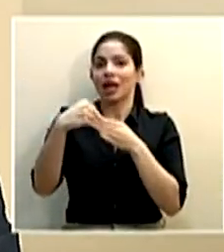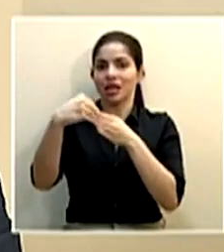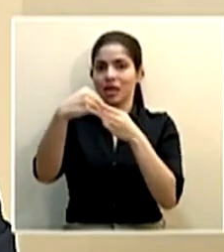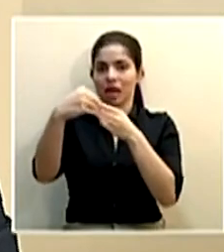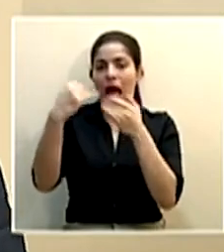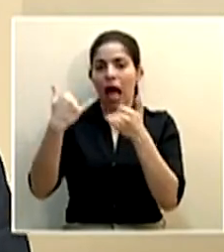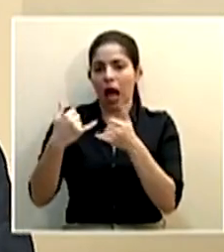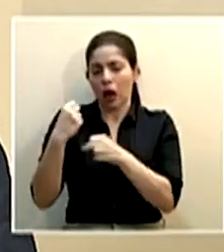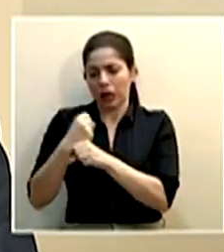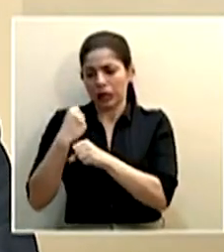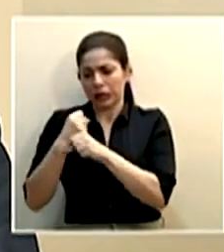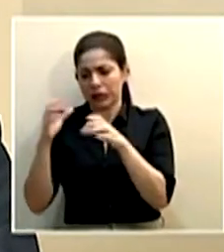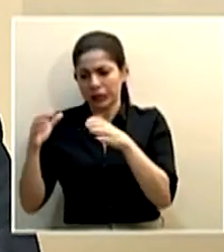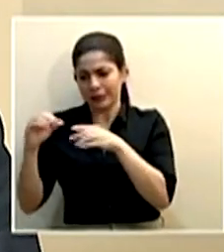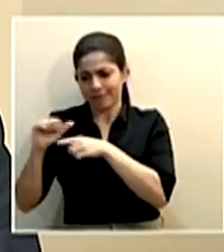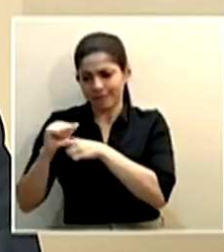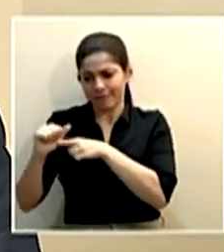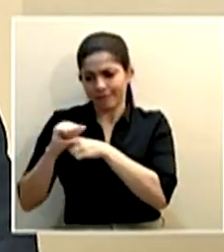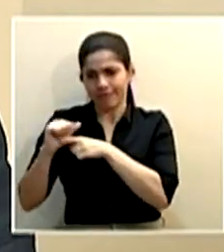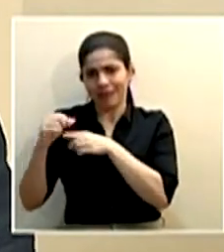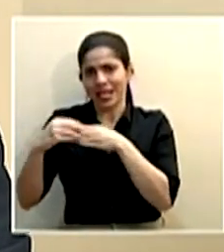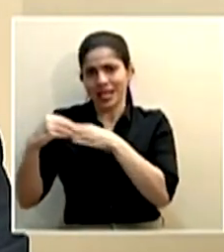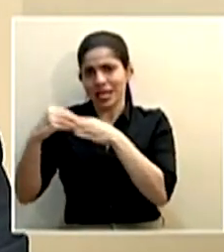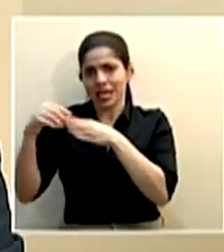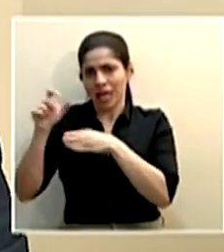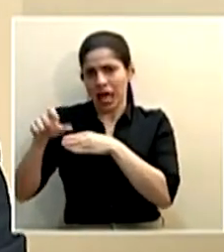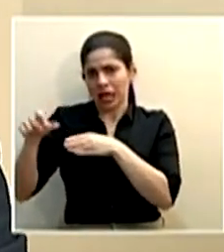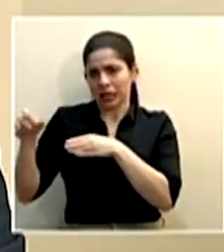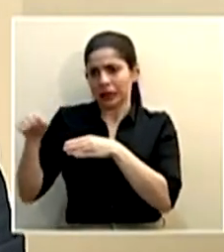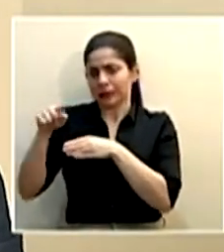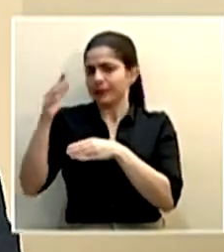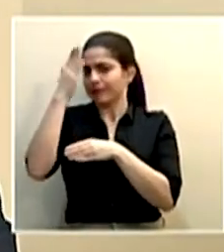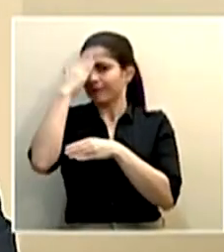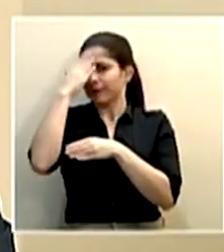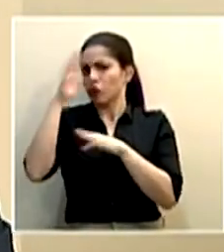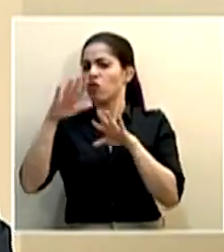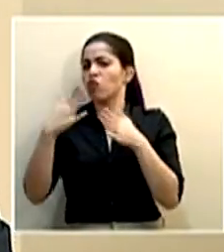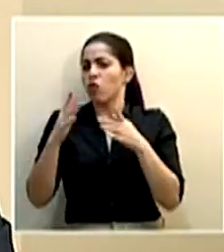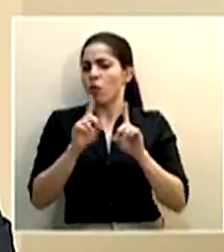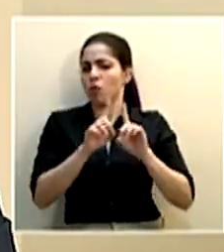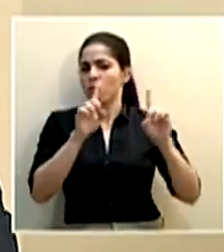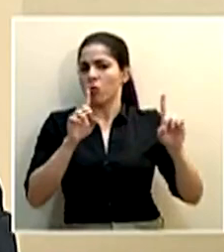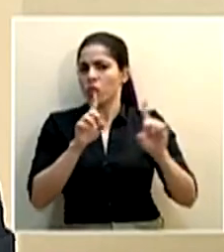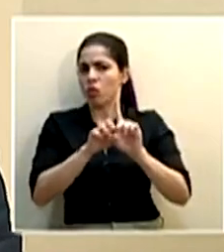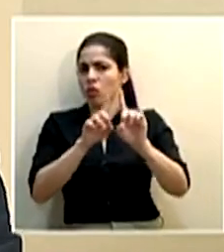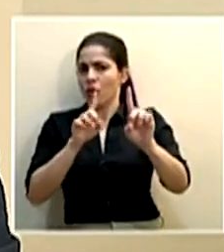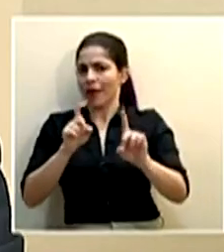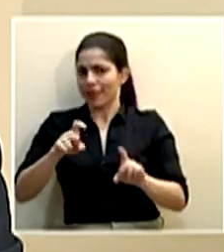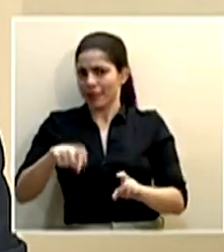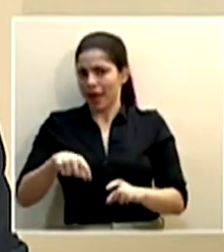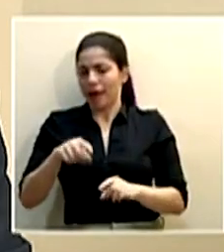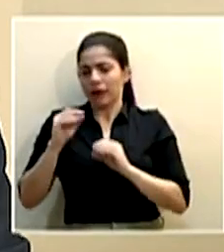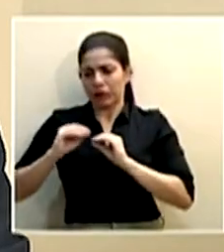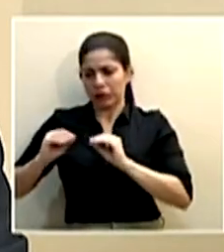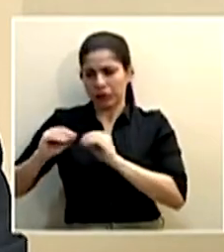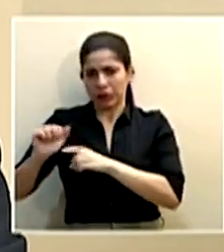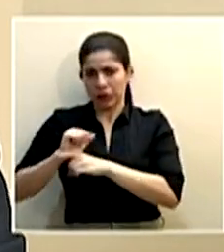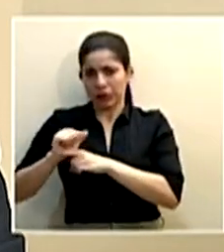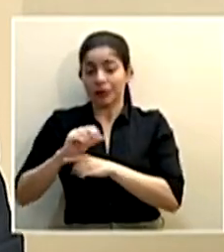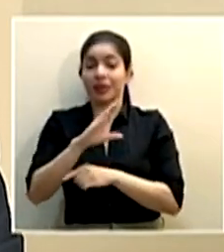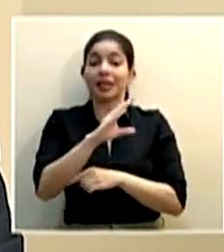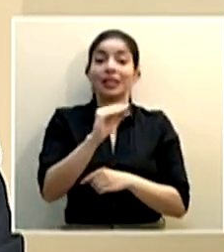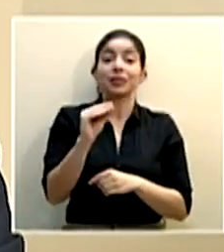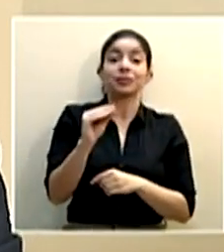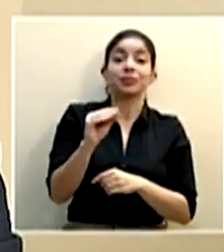los guías en esta capacitación del distanciamiento social que debemos de tener y que como el 50